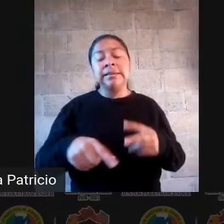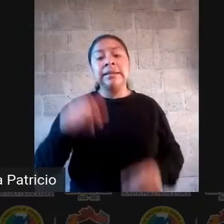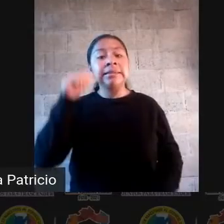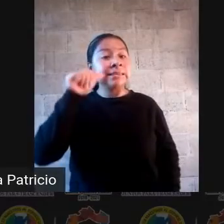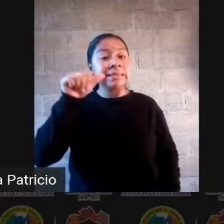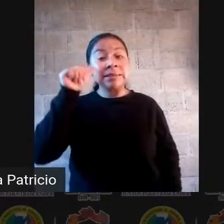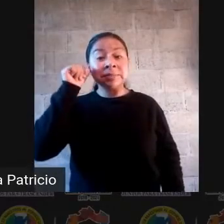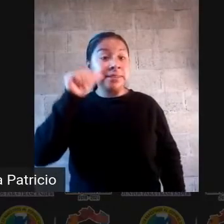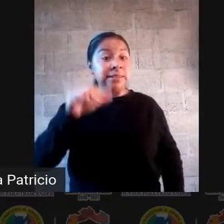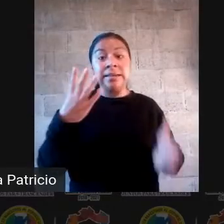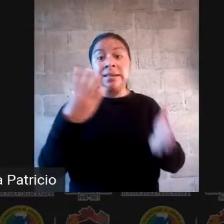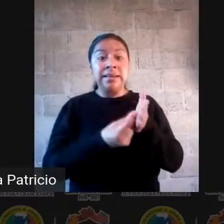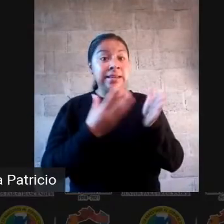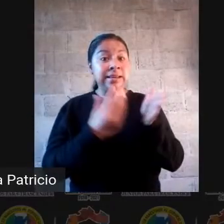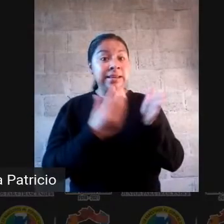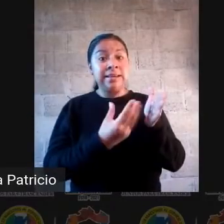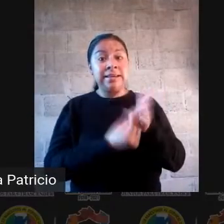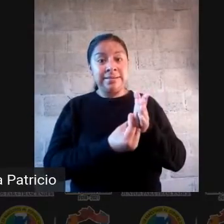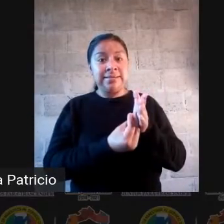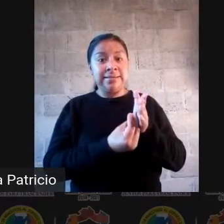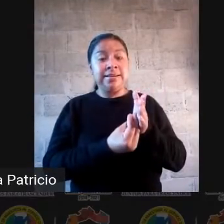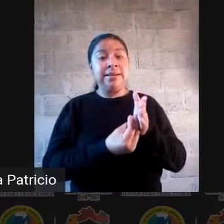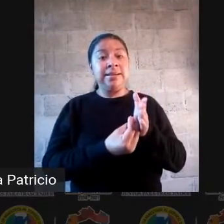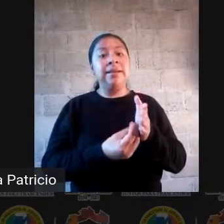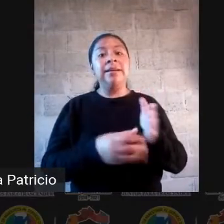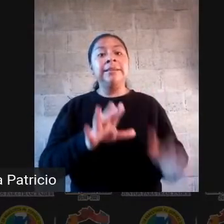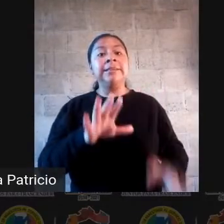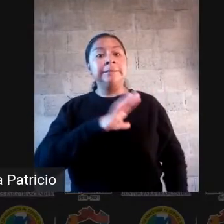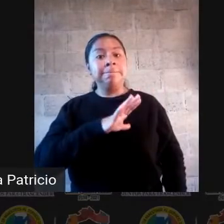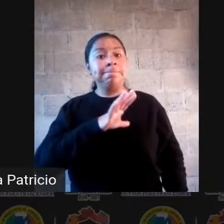considerar.